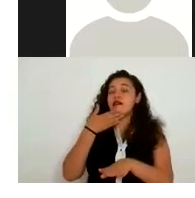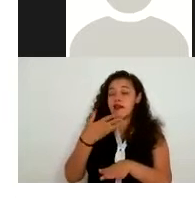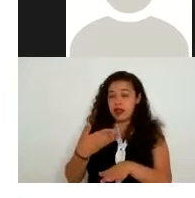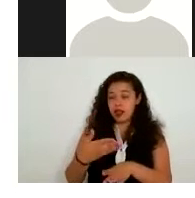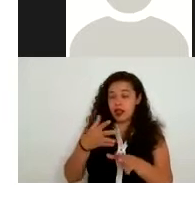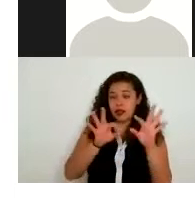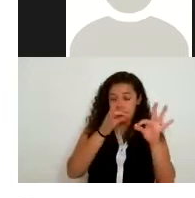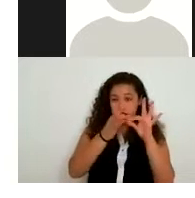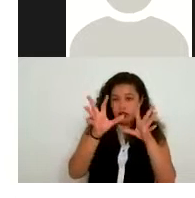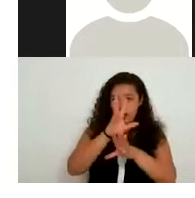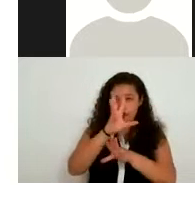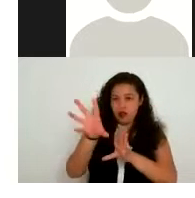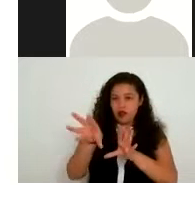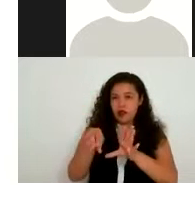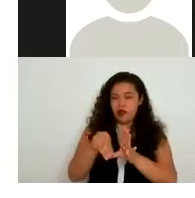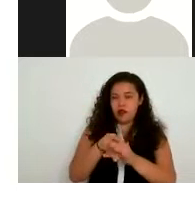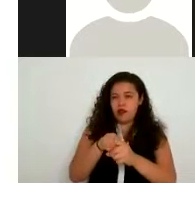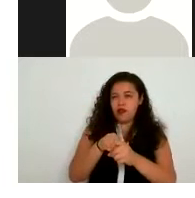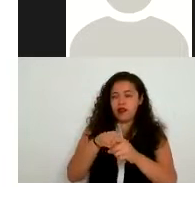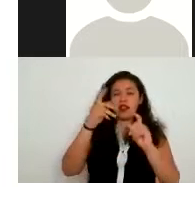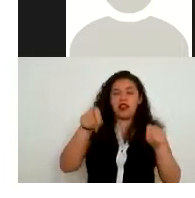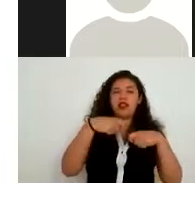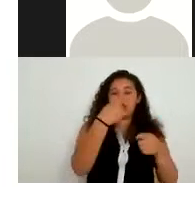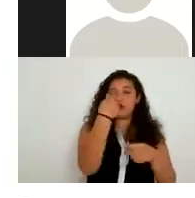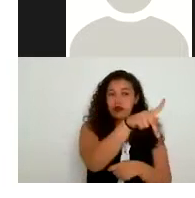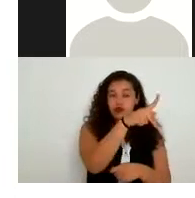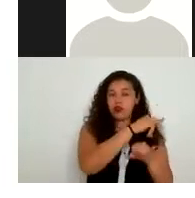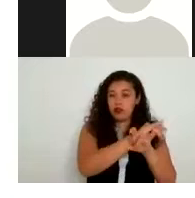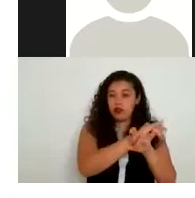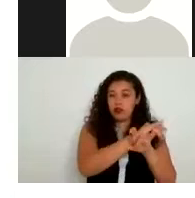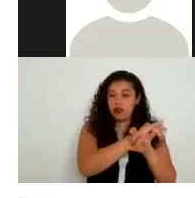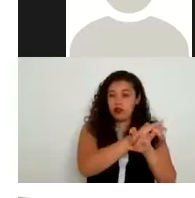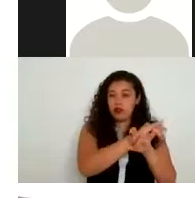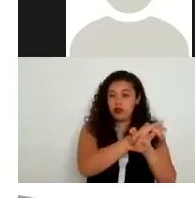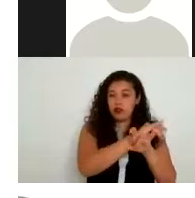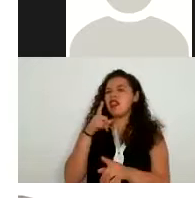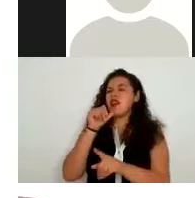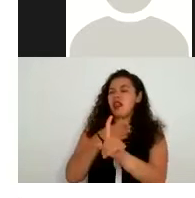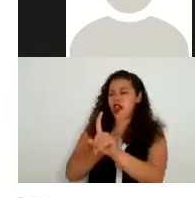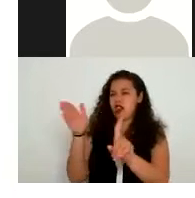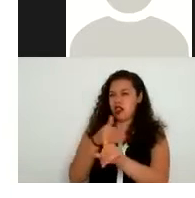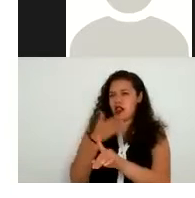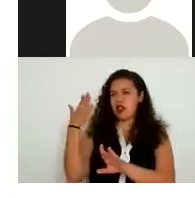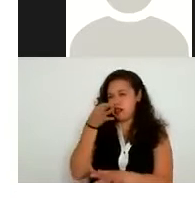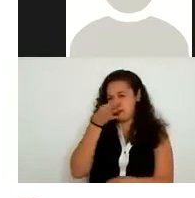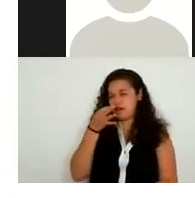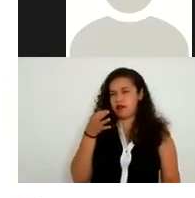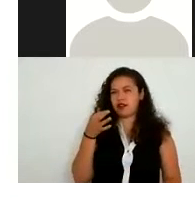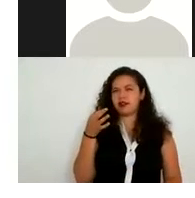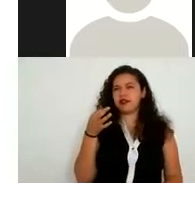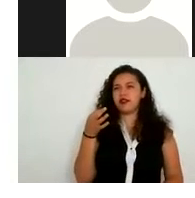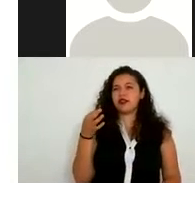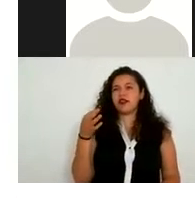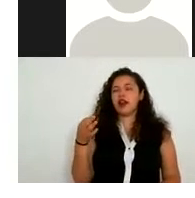actualizados de acuerdo con la finalidad para la cual fueron recabados como comentábamos hace rato muchas veces las personas